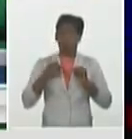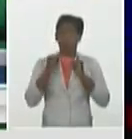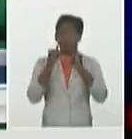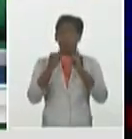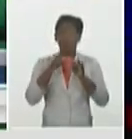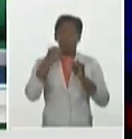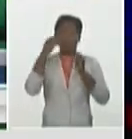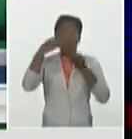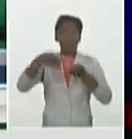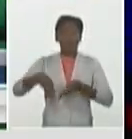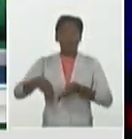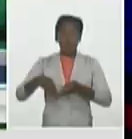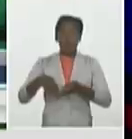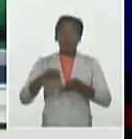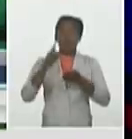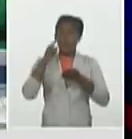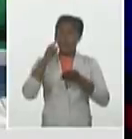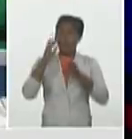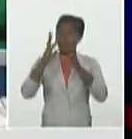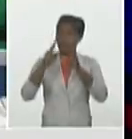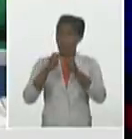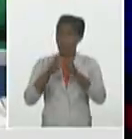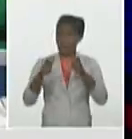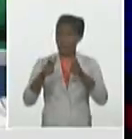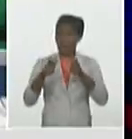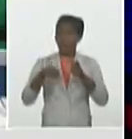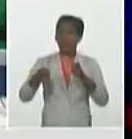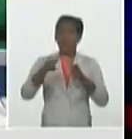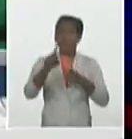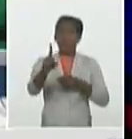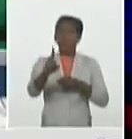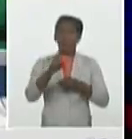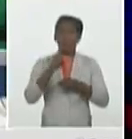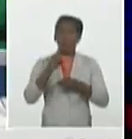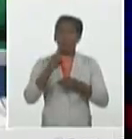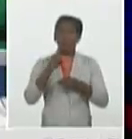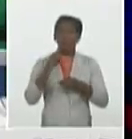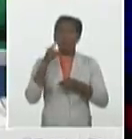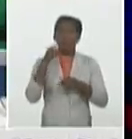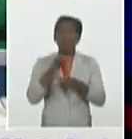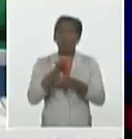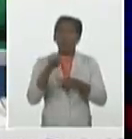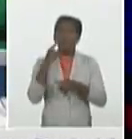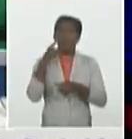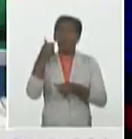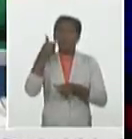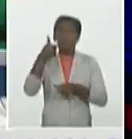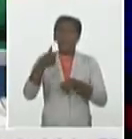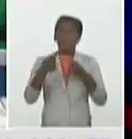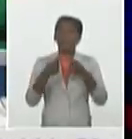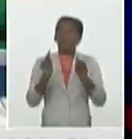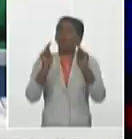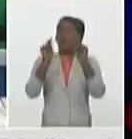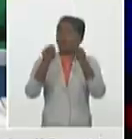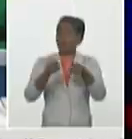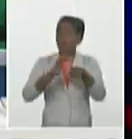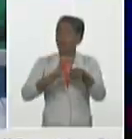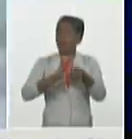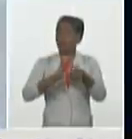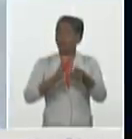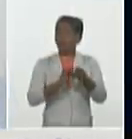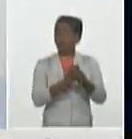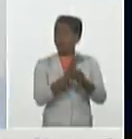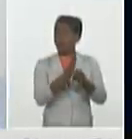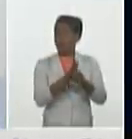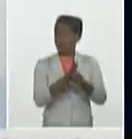al momento de ser diagnosticados. Por grupos de edades sigue aportando hoy